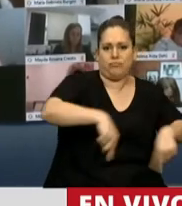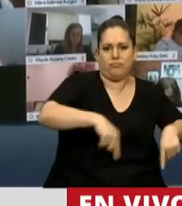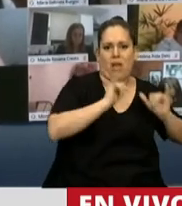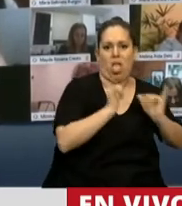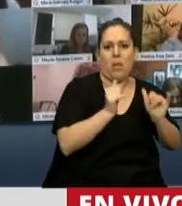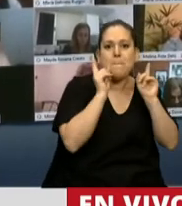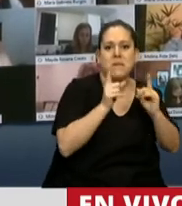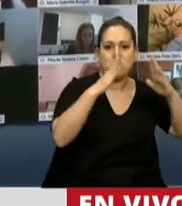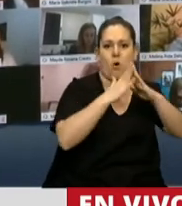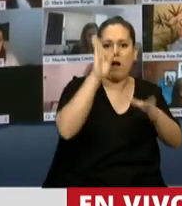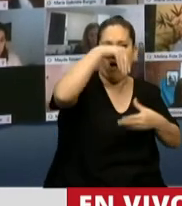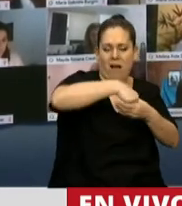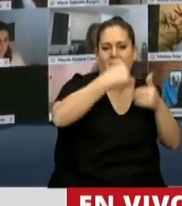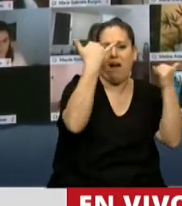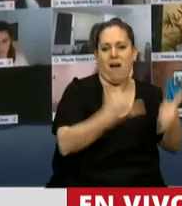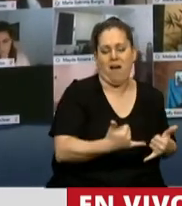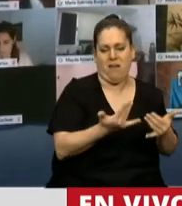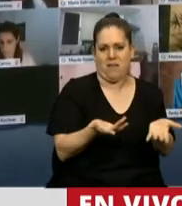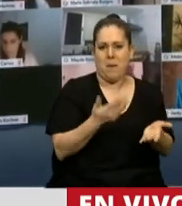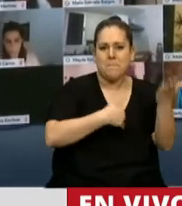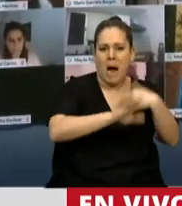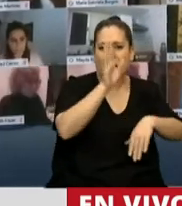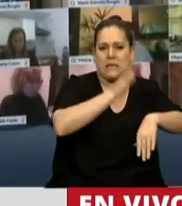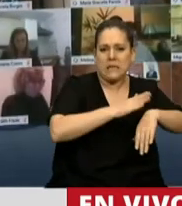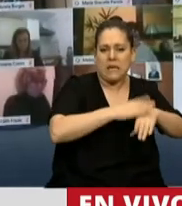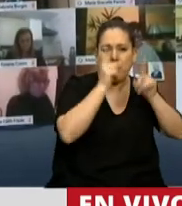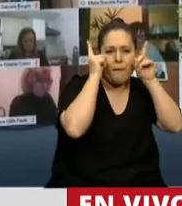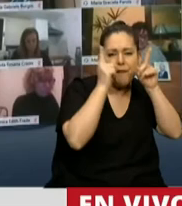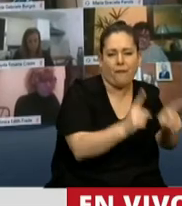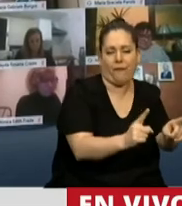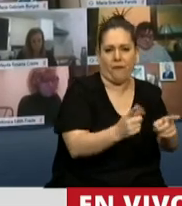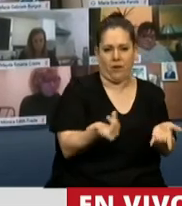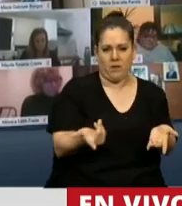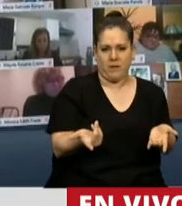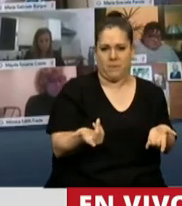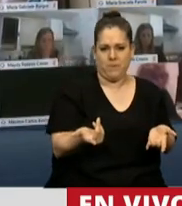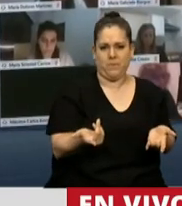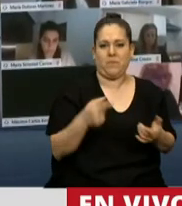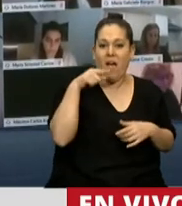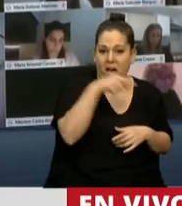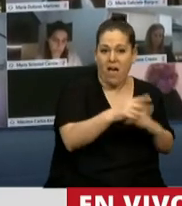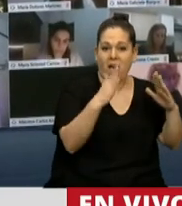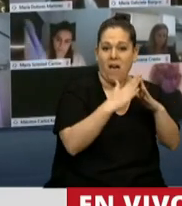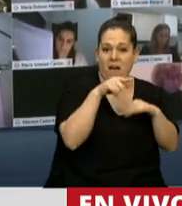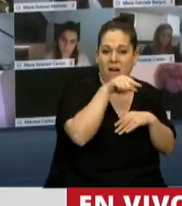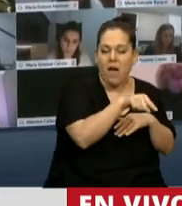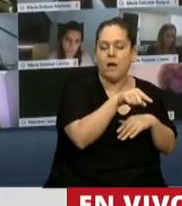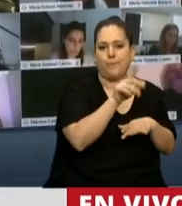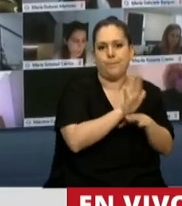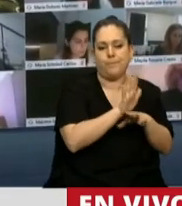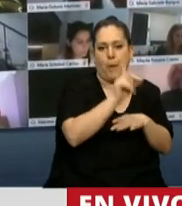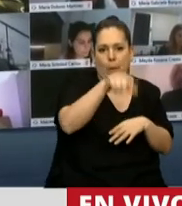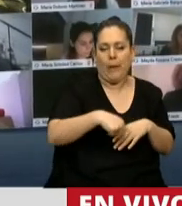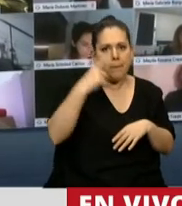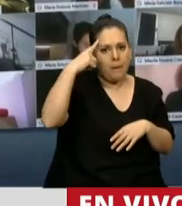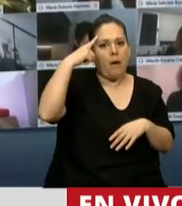propios hogares, permaneciendo allí más tiempo de lo frecuente. Aquí radica la importancia